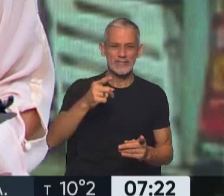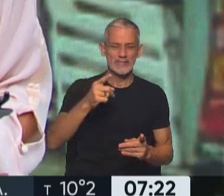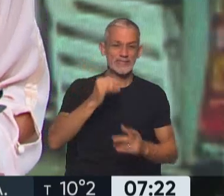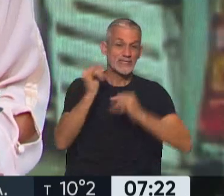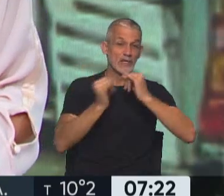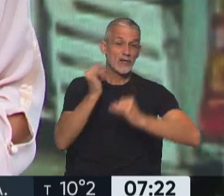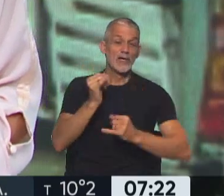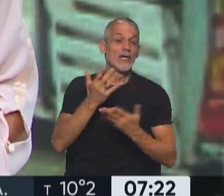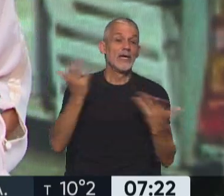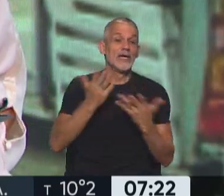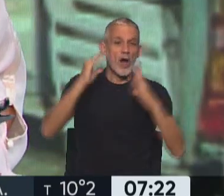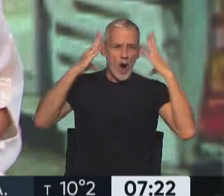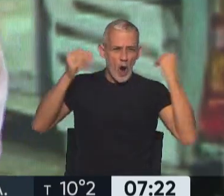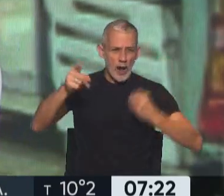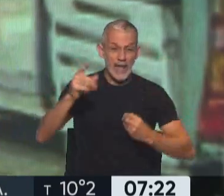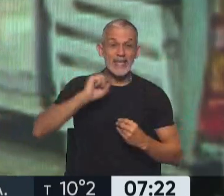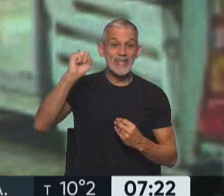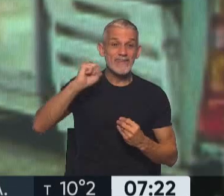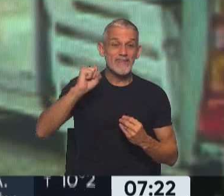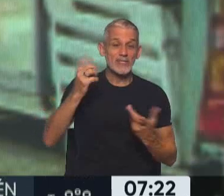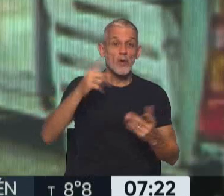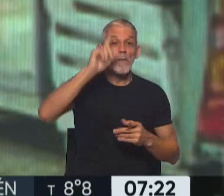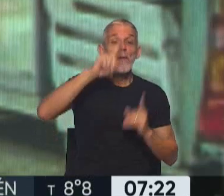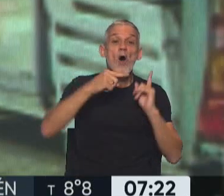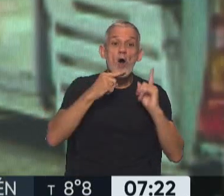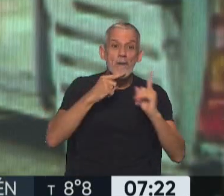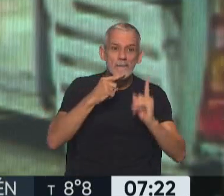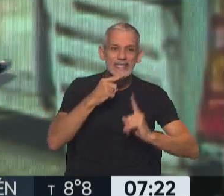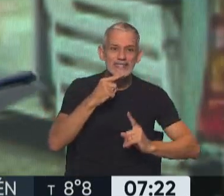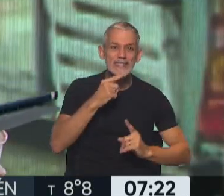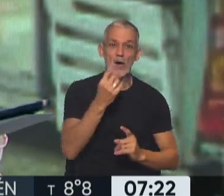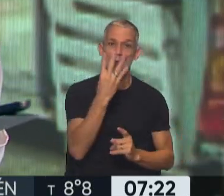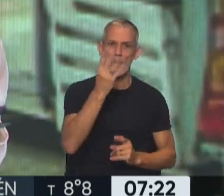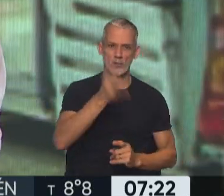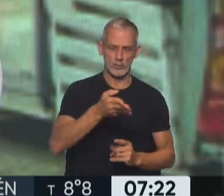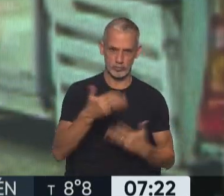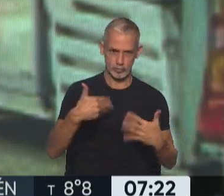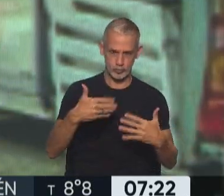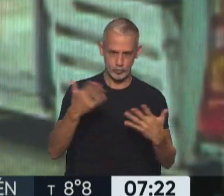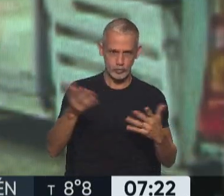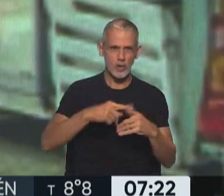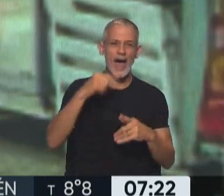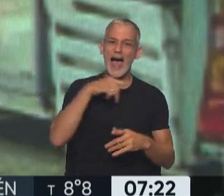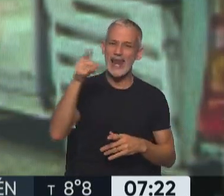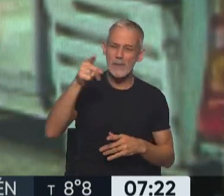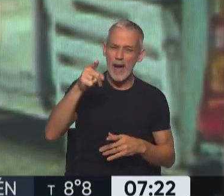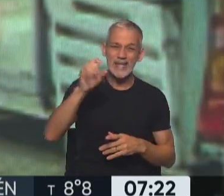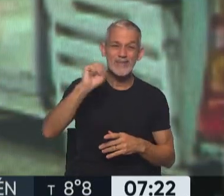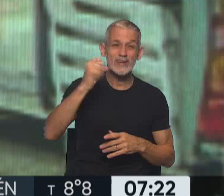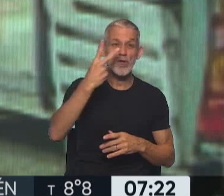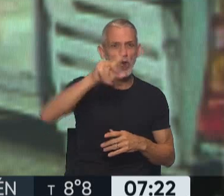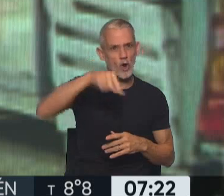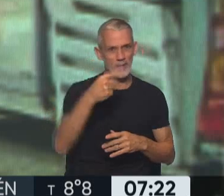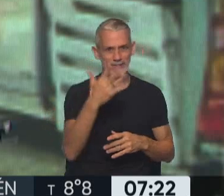Pero hablar de que en Holanda hay una inflación mensual, un solo mes, de 4%, en Alemania de 2